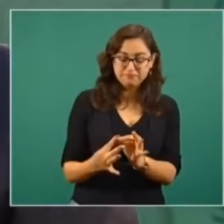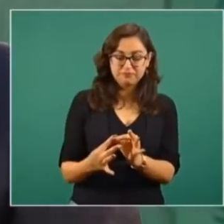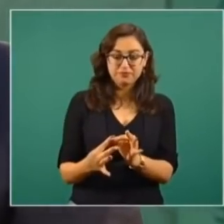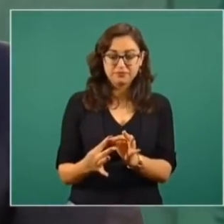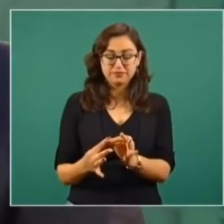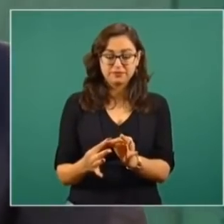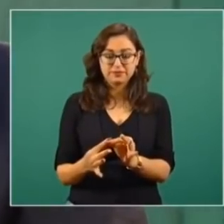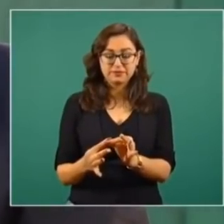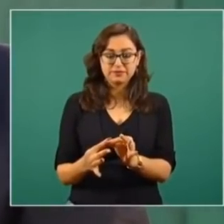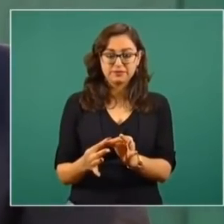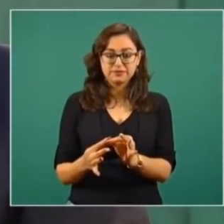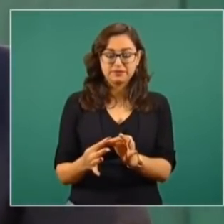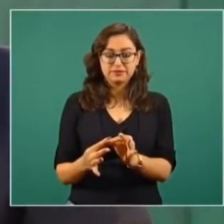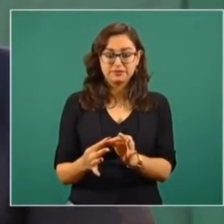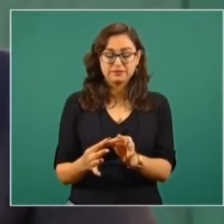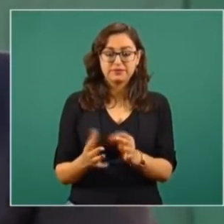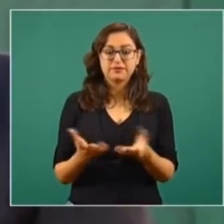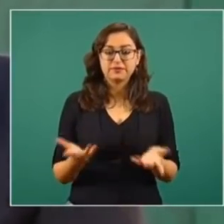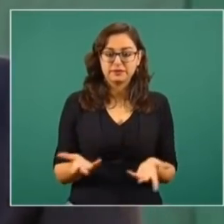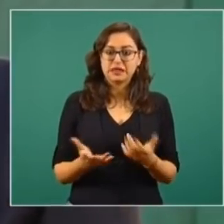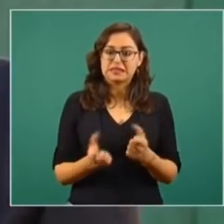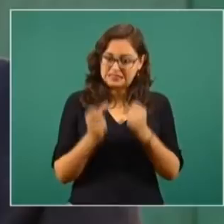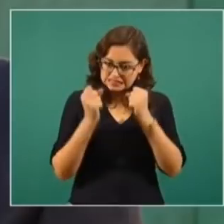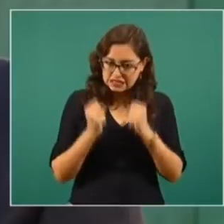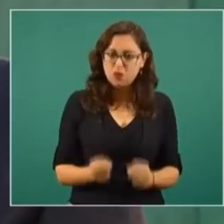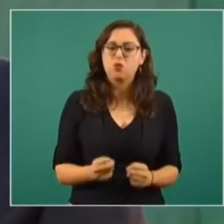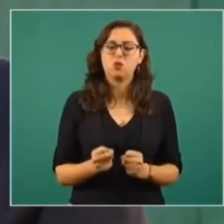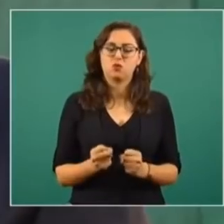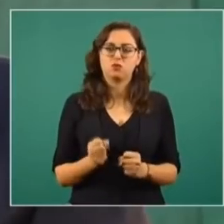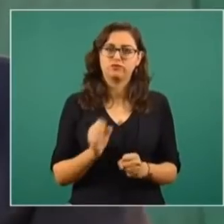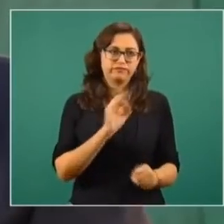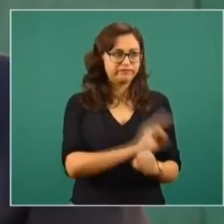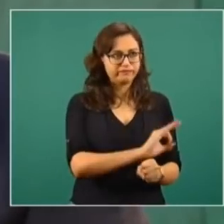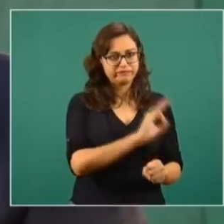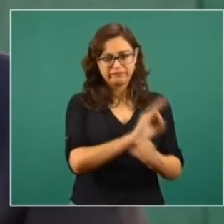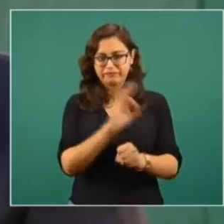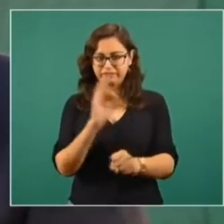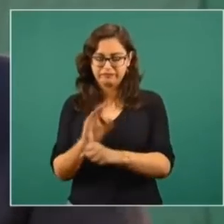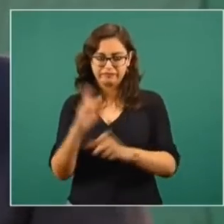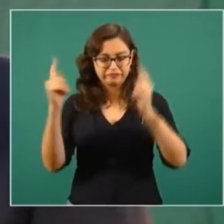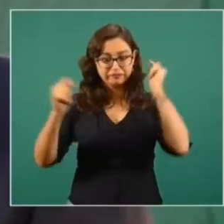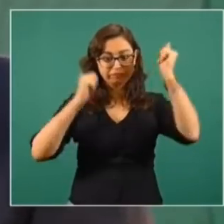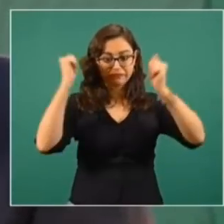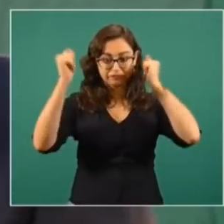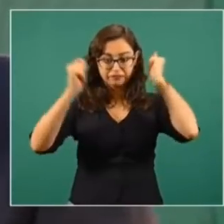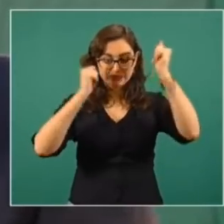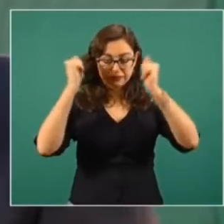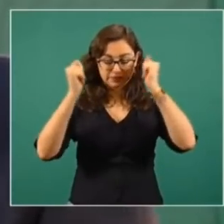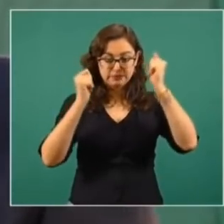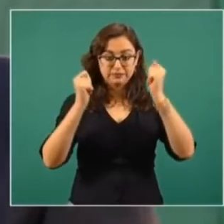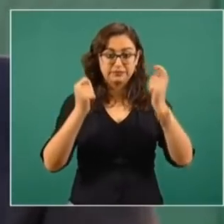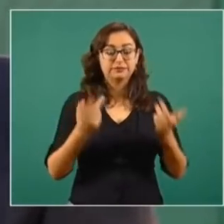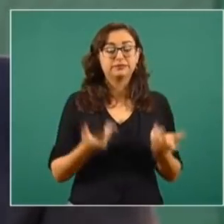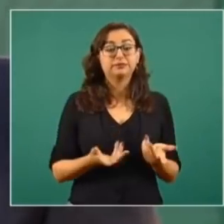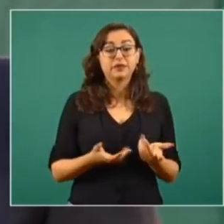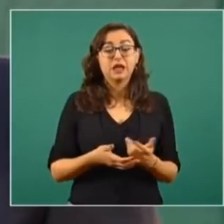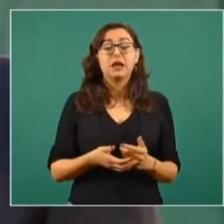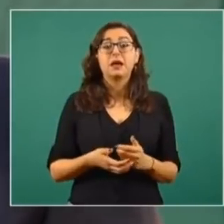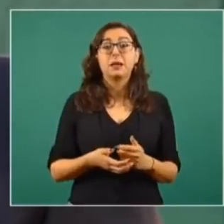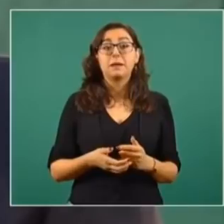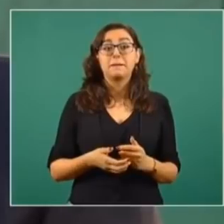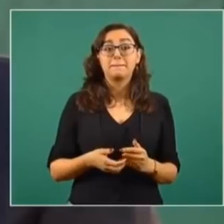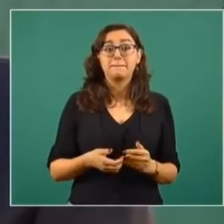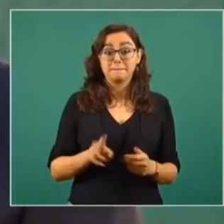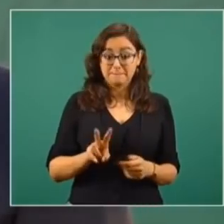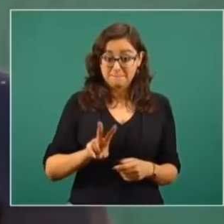concebido para garantizar la seguridad en las zonas turísticas, porque en efecto